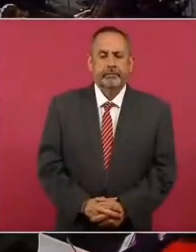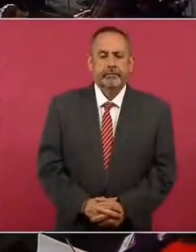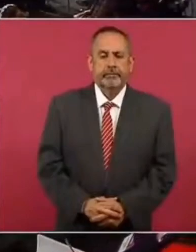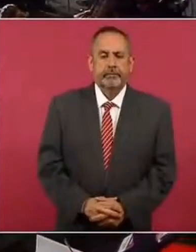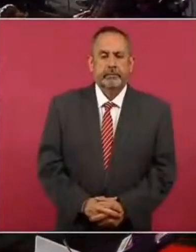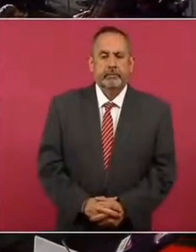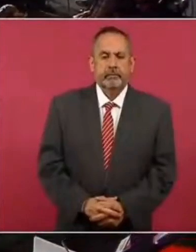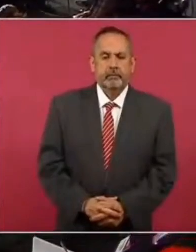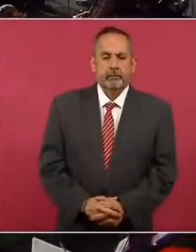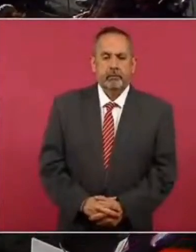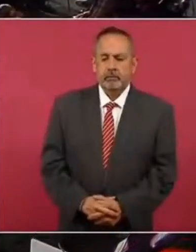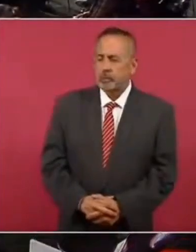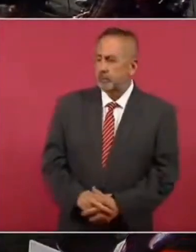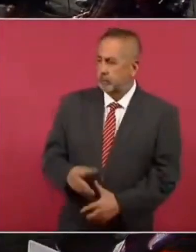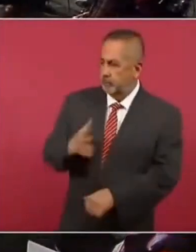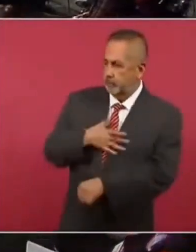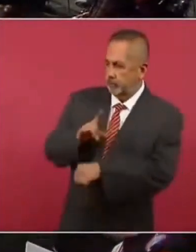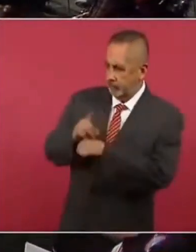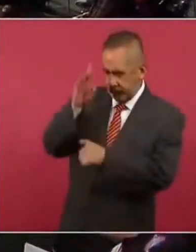Buenos días, señor presidente.